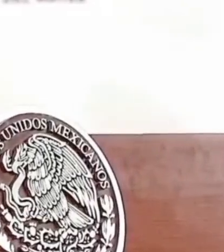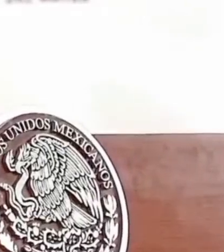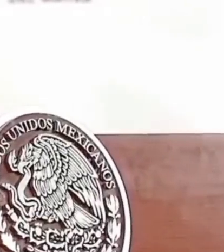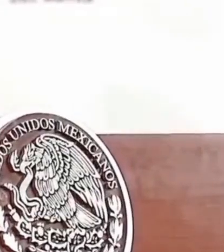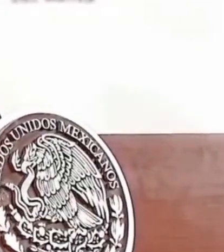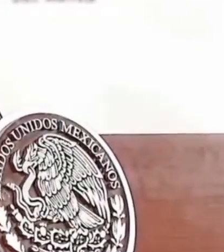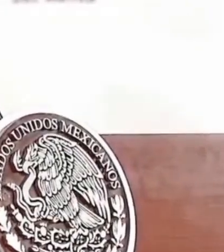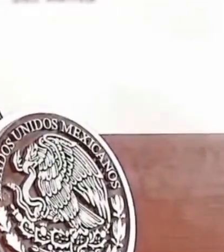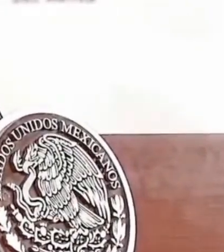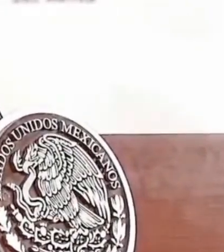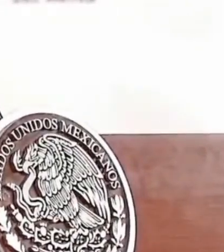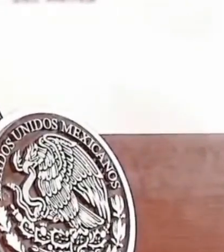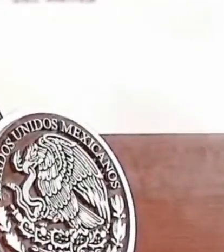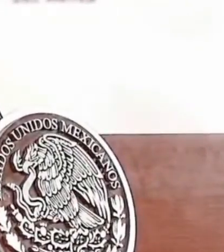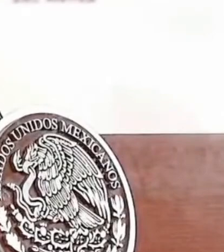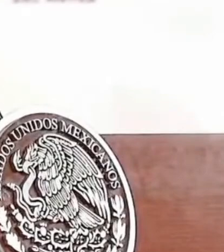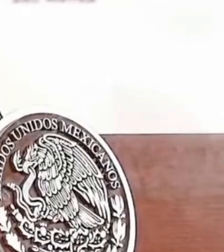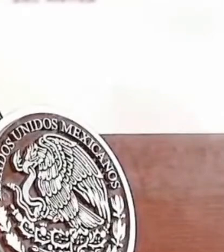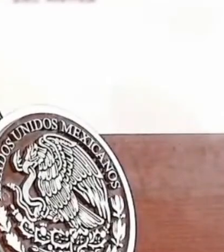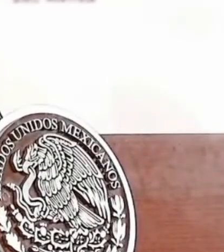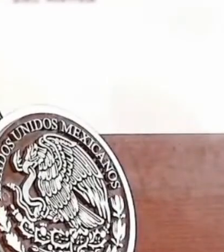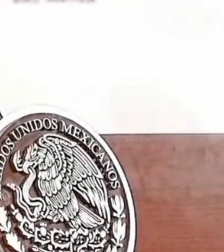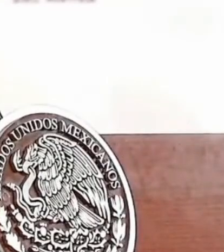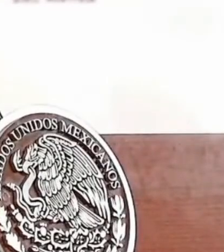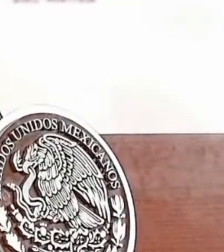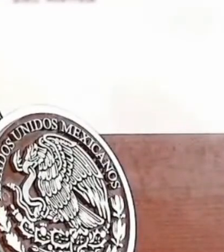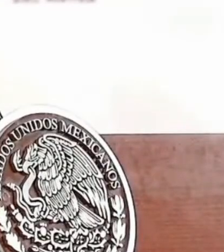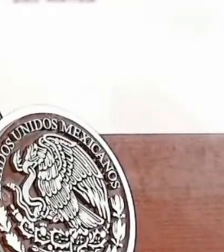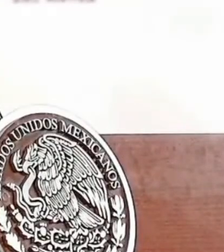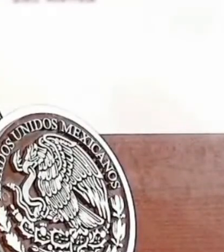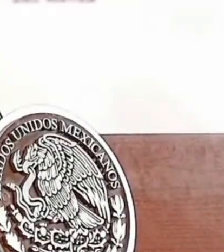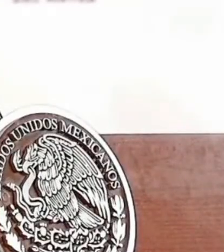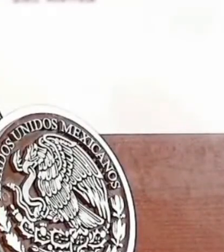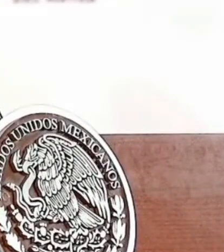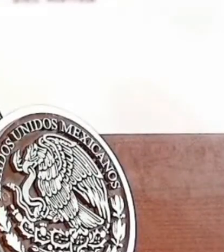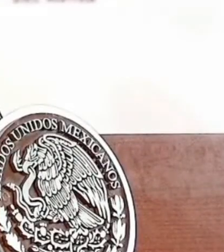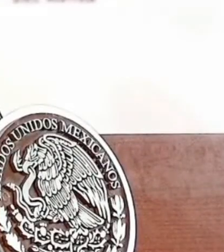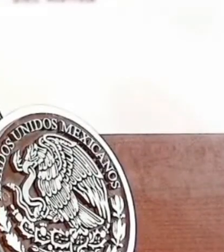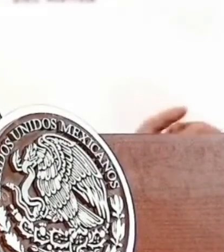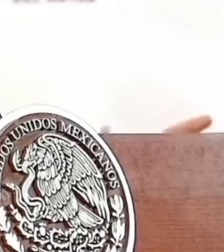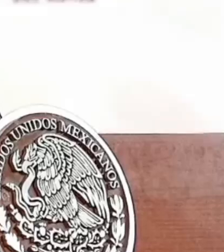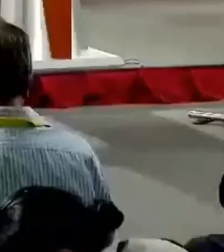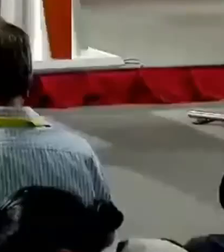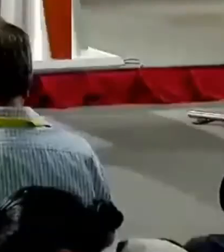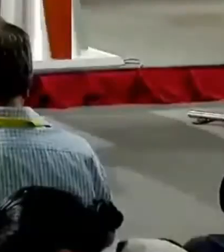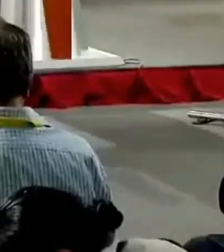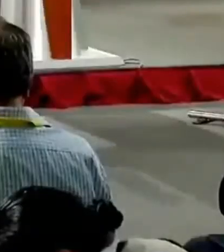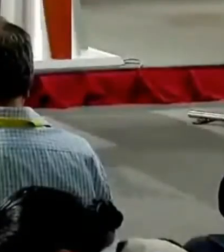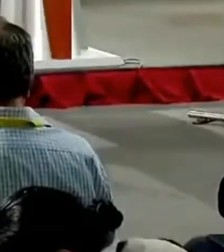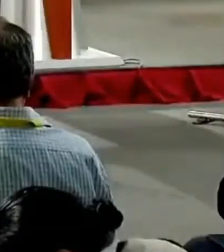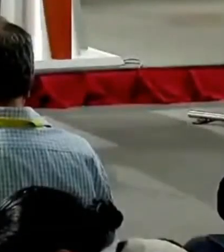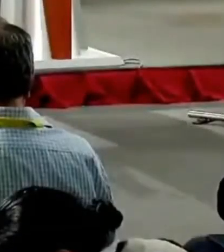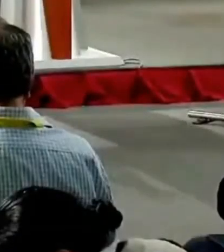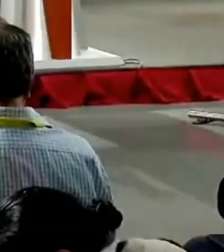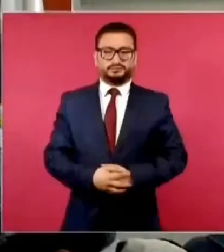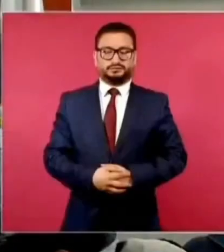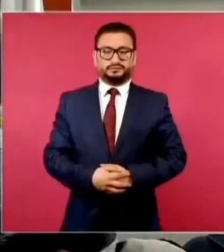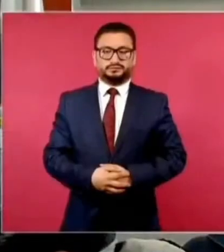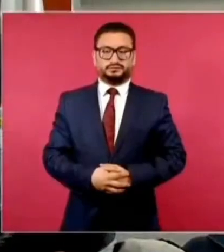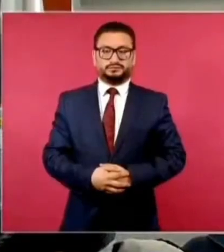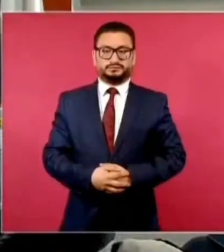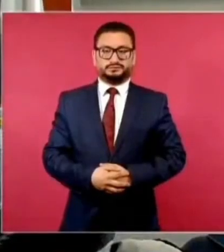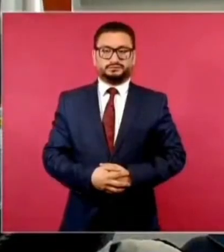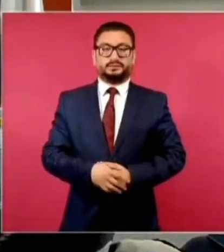desarrollo de Guatemala, de lo estamos impulsando, pero se tardan mucho